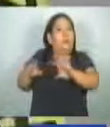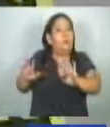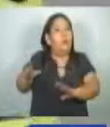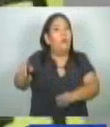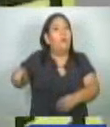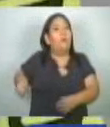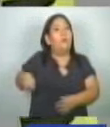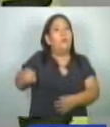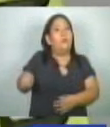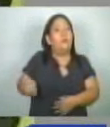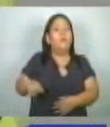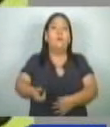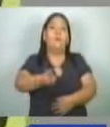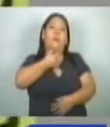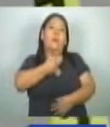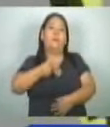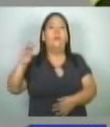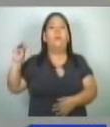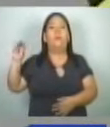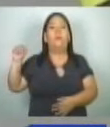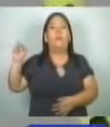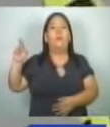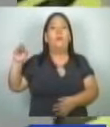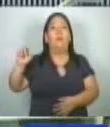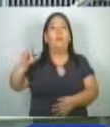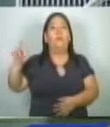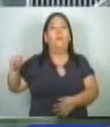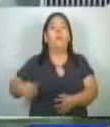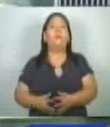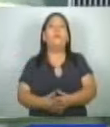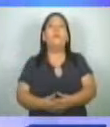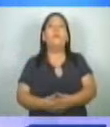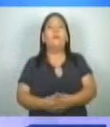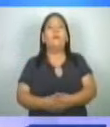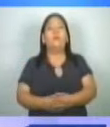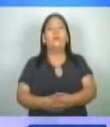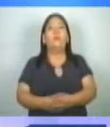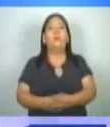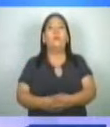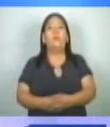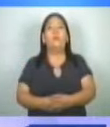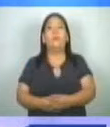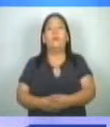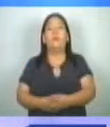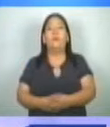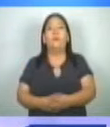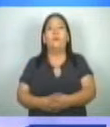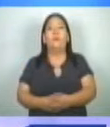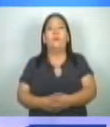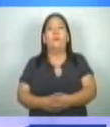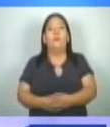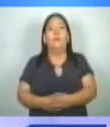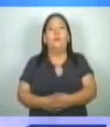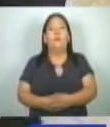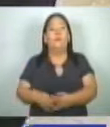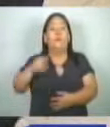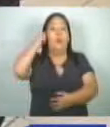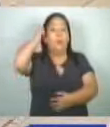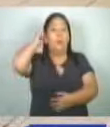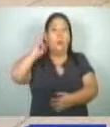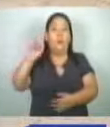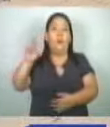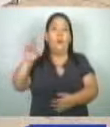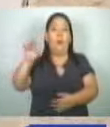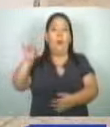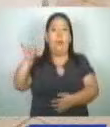Soyapango. Este es un informe de Marcela Rivera. Y Douglas Maudiel Cañas Reyes, fiscal